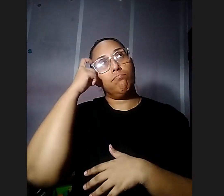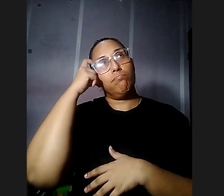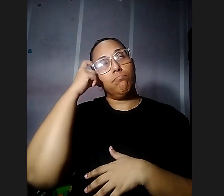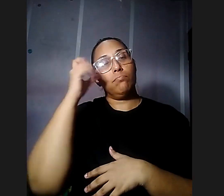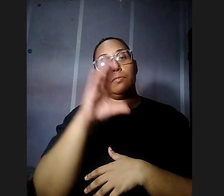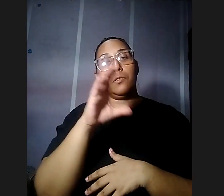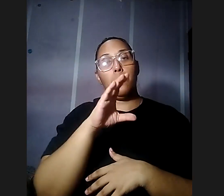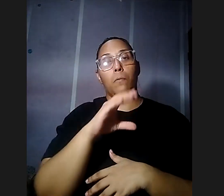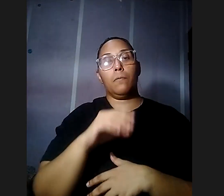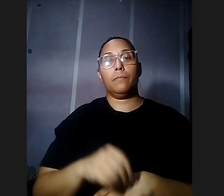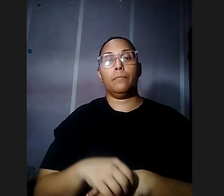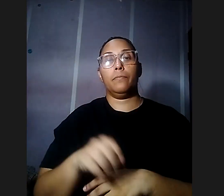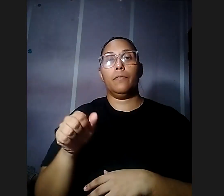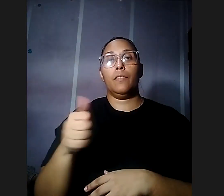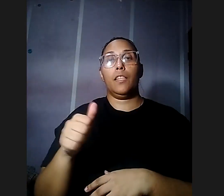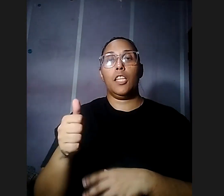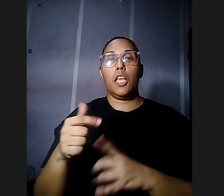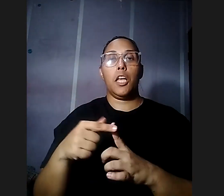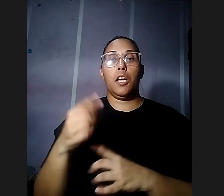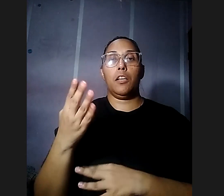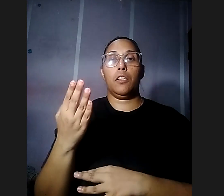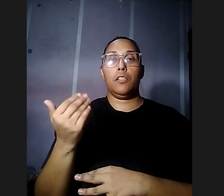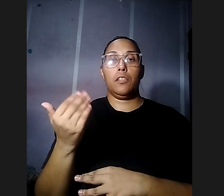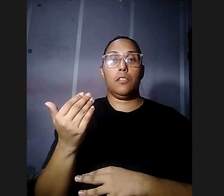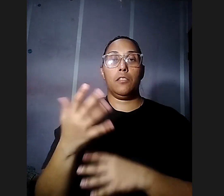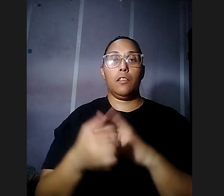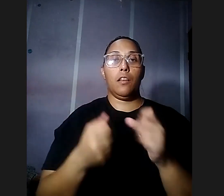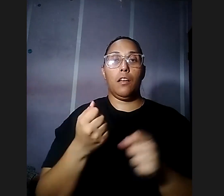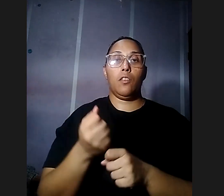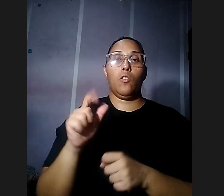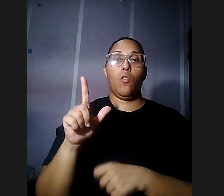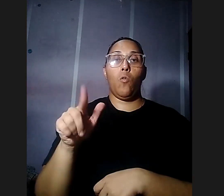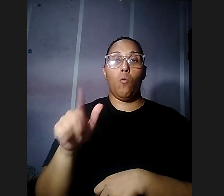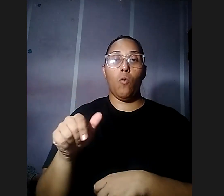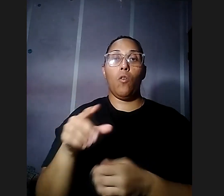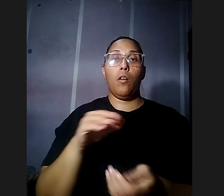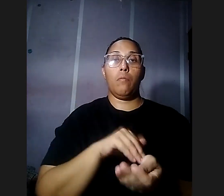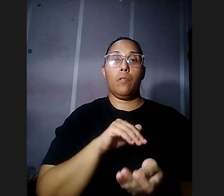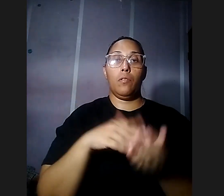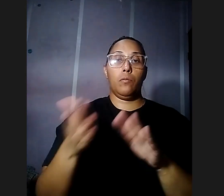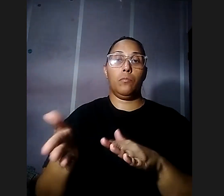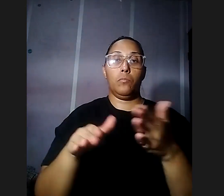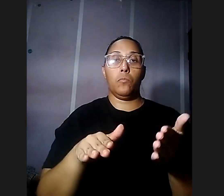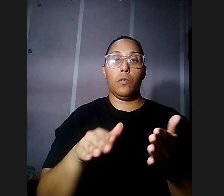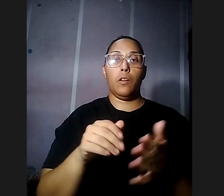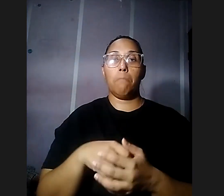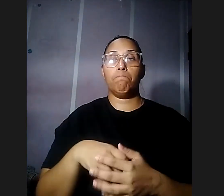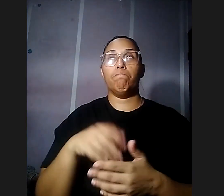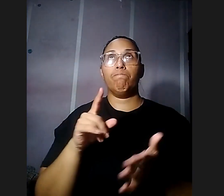unos 10 o 15 años después que el doctor muere ver si lo tengo por aquí si lo localizo